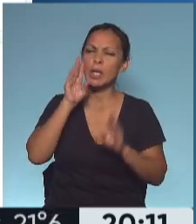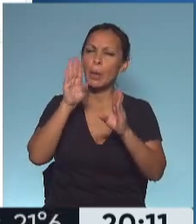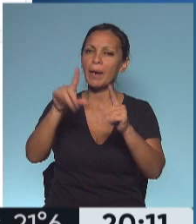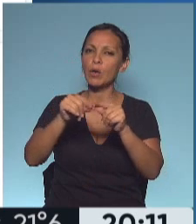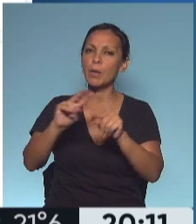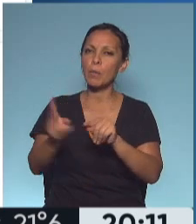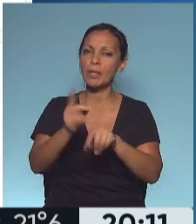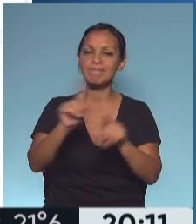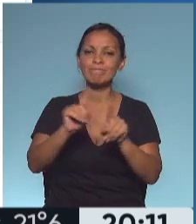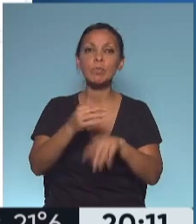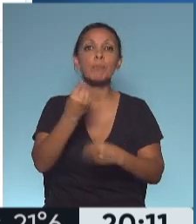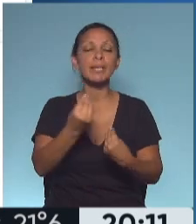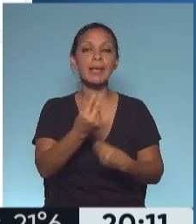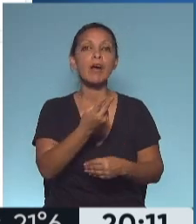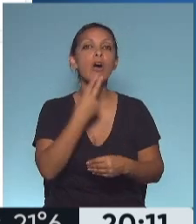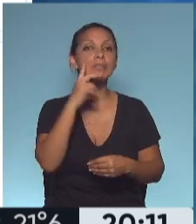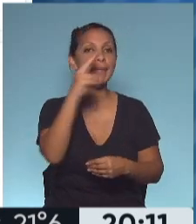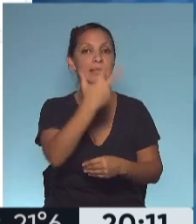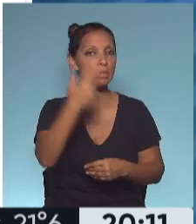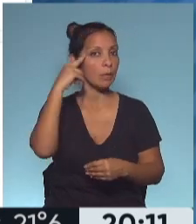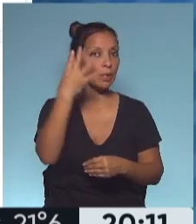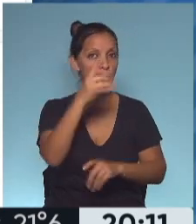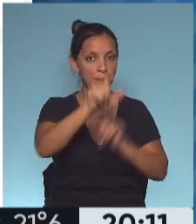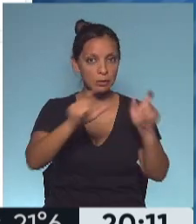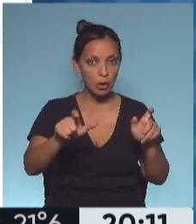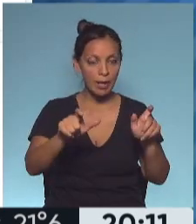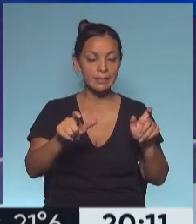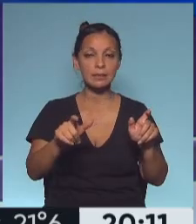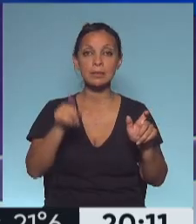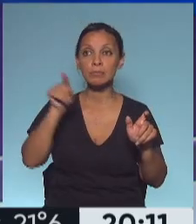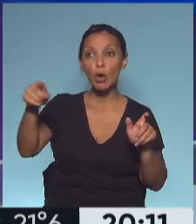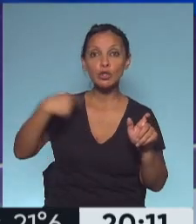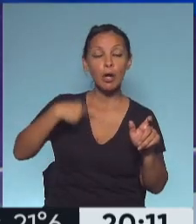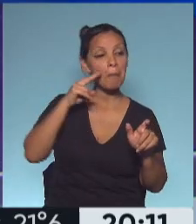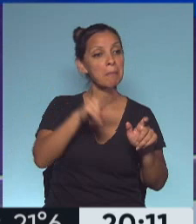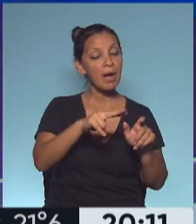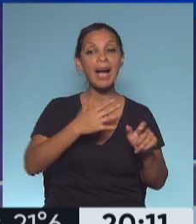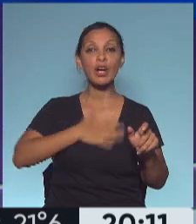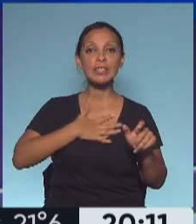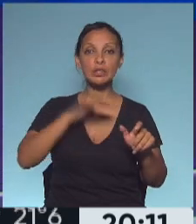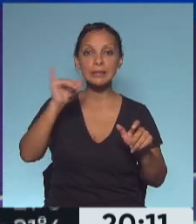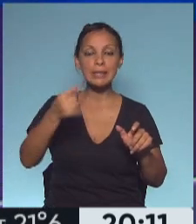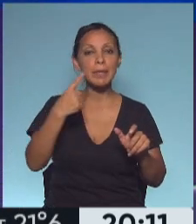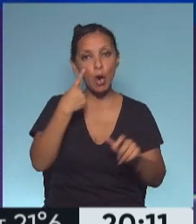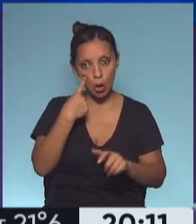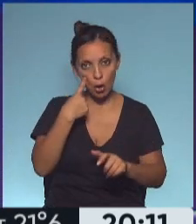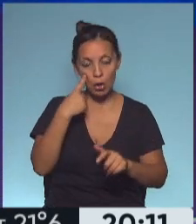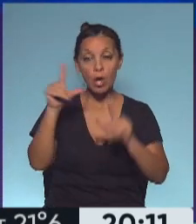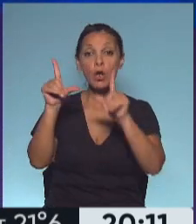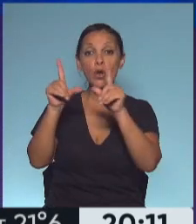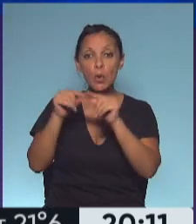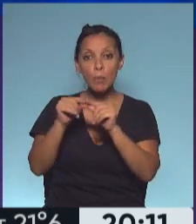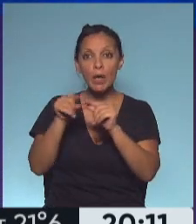¿por qué? En los 11.394. Vos y yo nos ponemos contentos, pero no hay que olvidarse de este número.